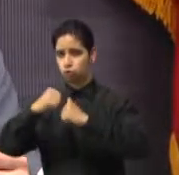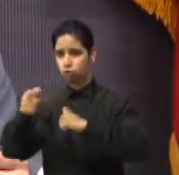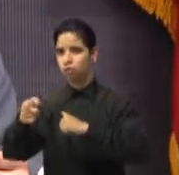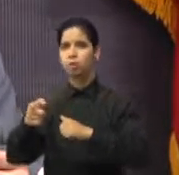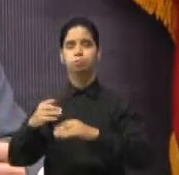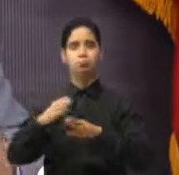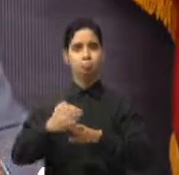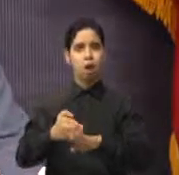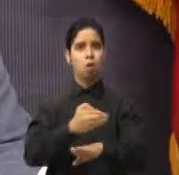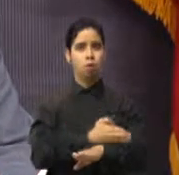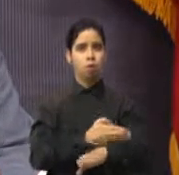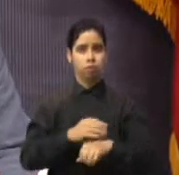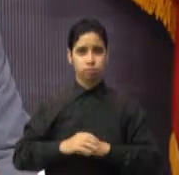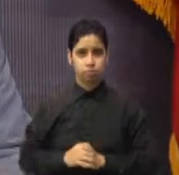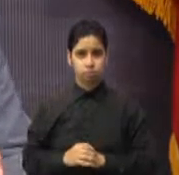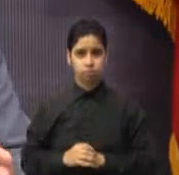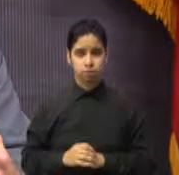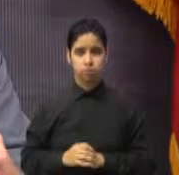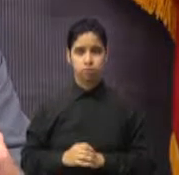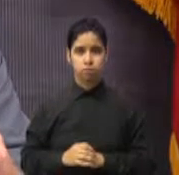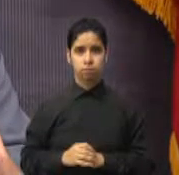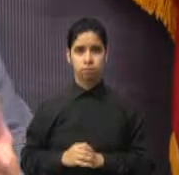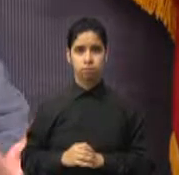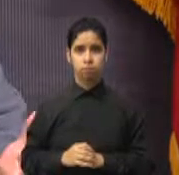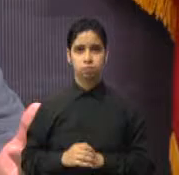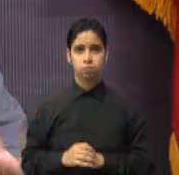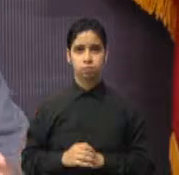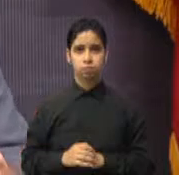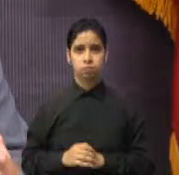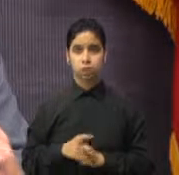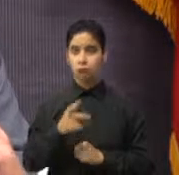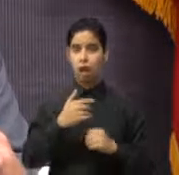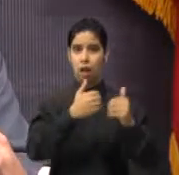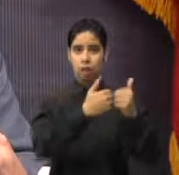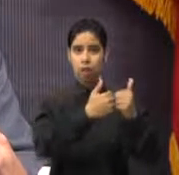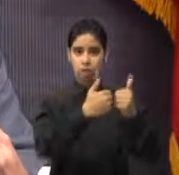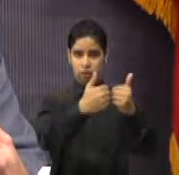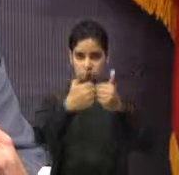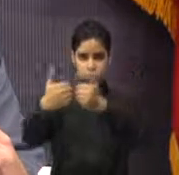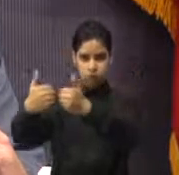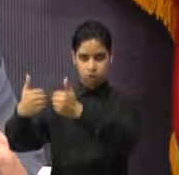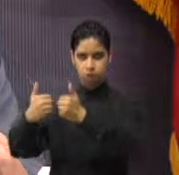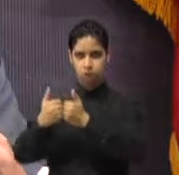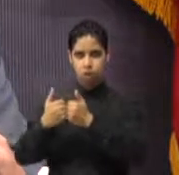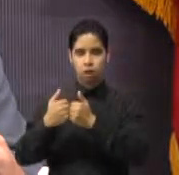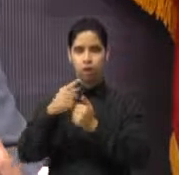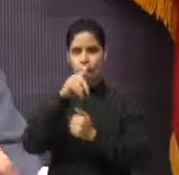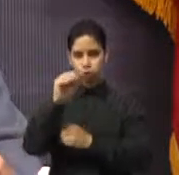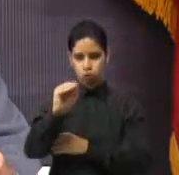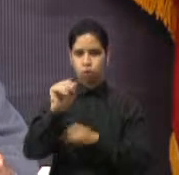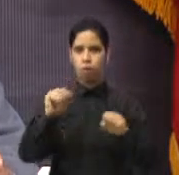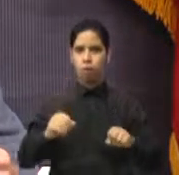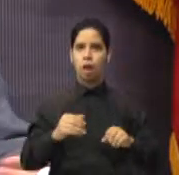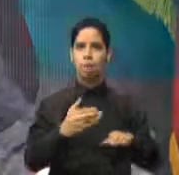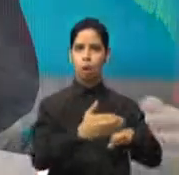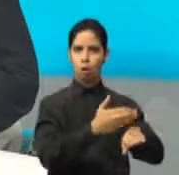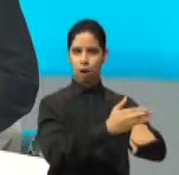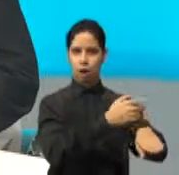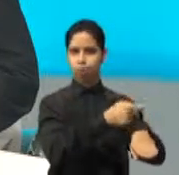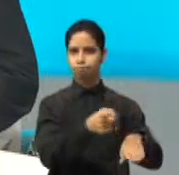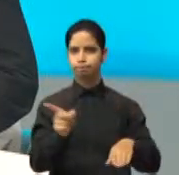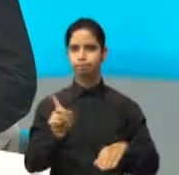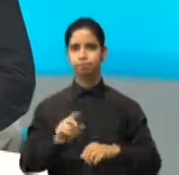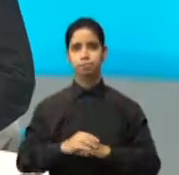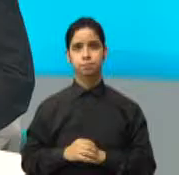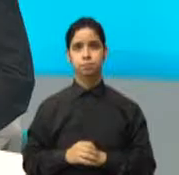mejorar nuestras exhibiciones, que son más de 340 exhibiciones que tiene el zoológico. Y en